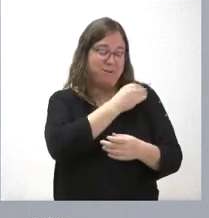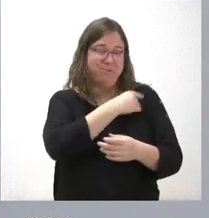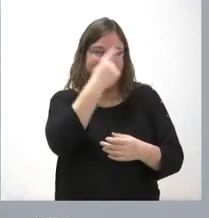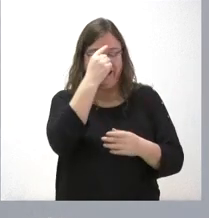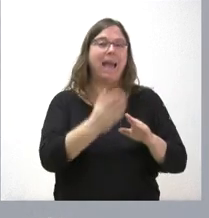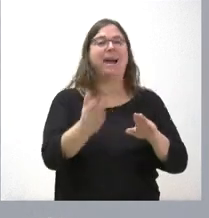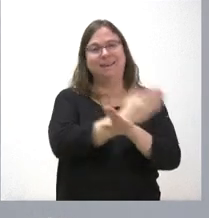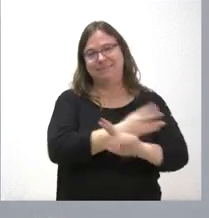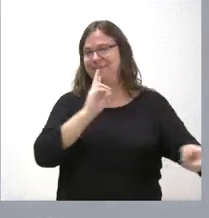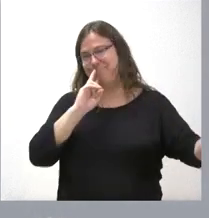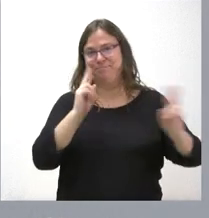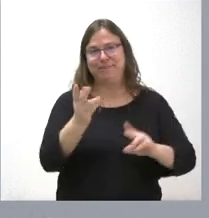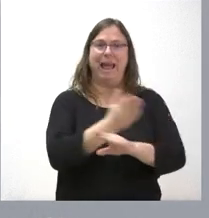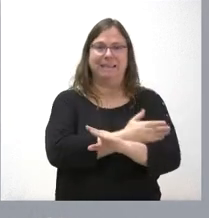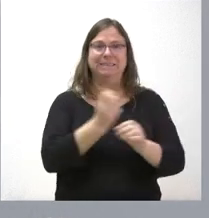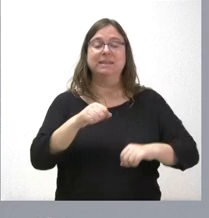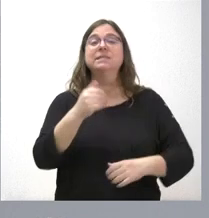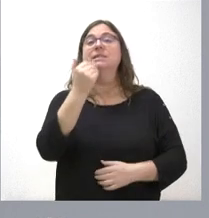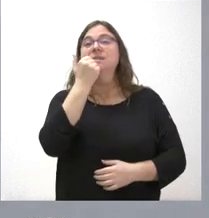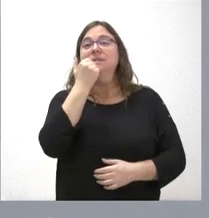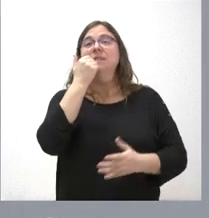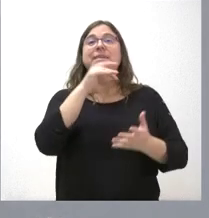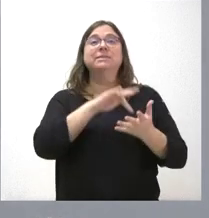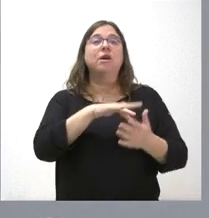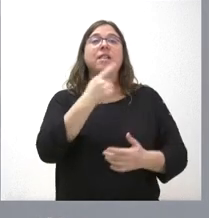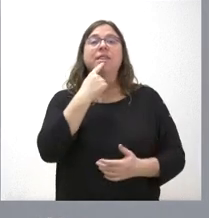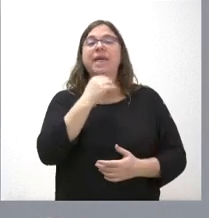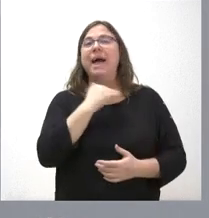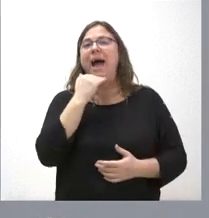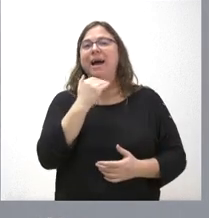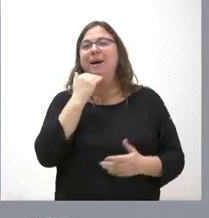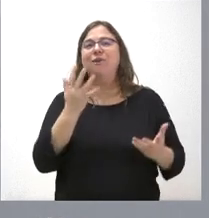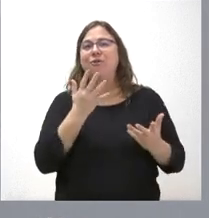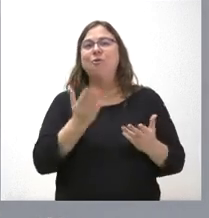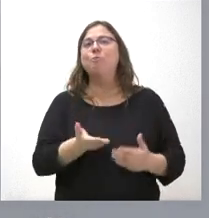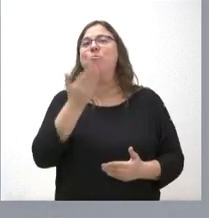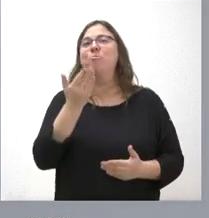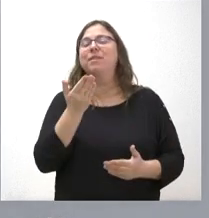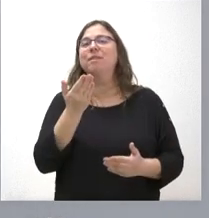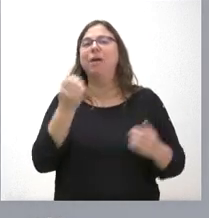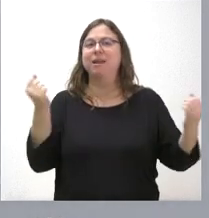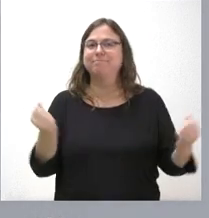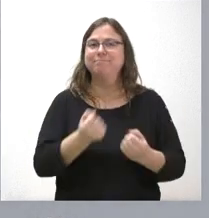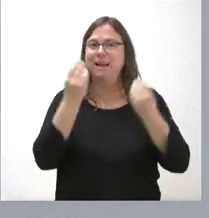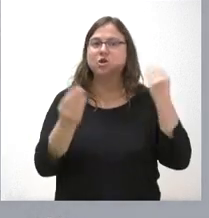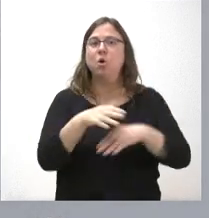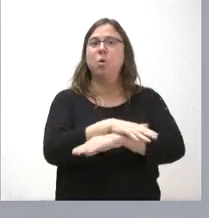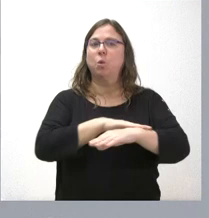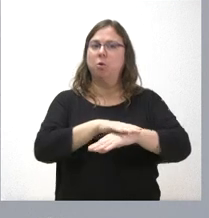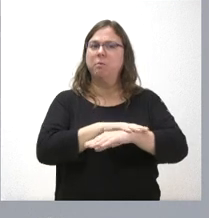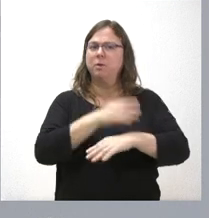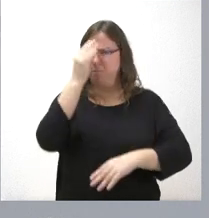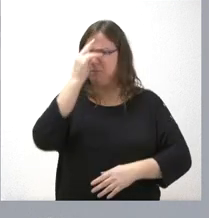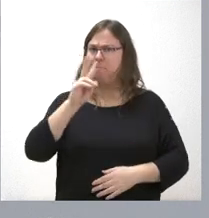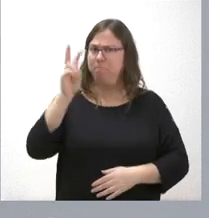anticipo a ello. Si hubiera que poner de manifiesto las principales actuaciones de un Gobierno que creo que sido útil para la gente,